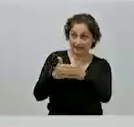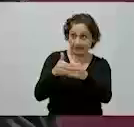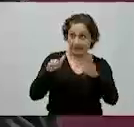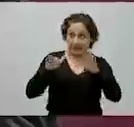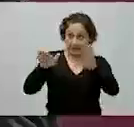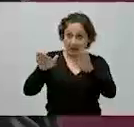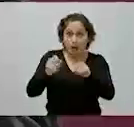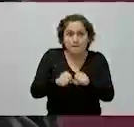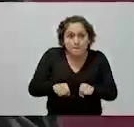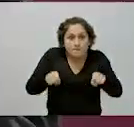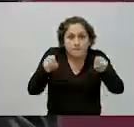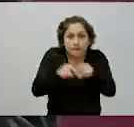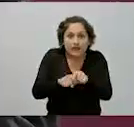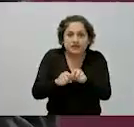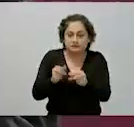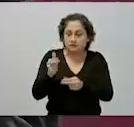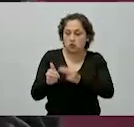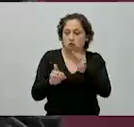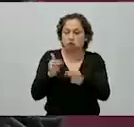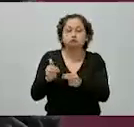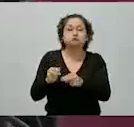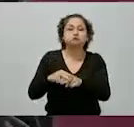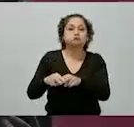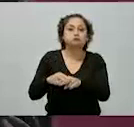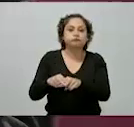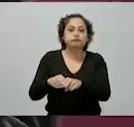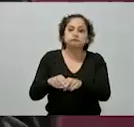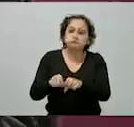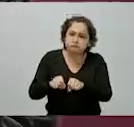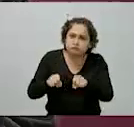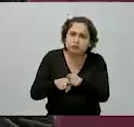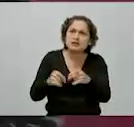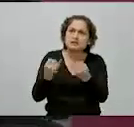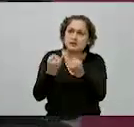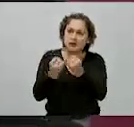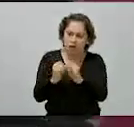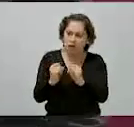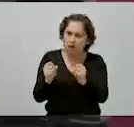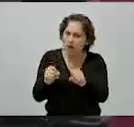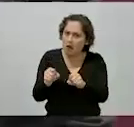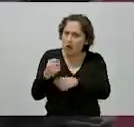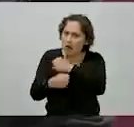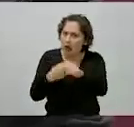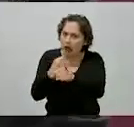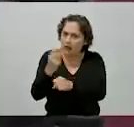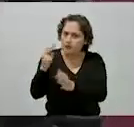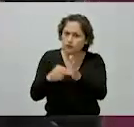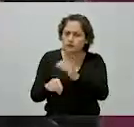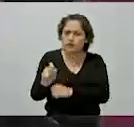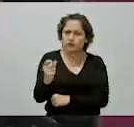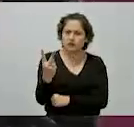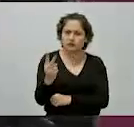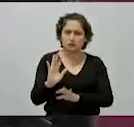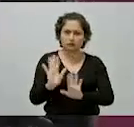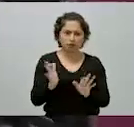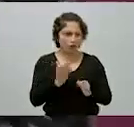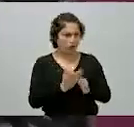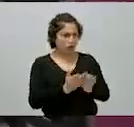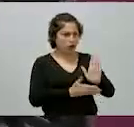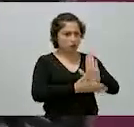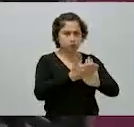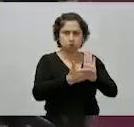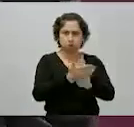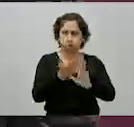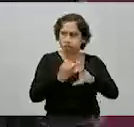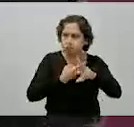Si nos aplicamos y ya están los recursos, si tenemos las empresas, ya están los materiales prefabricados, ya